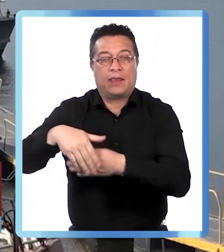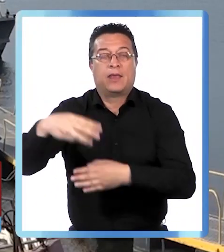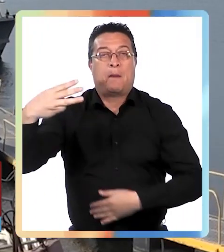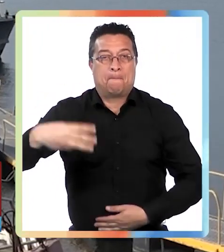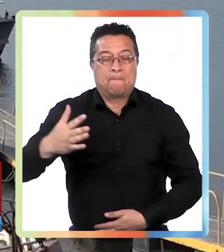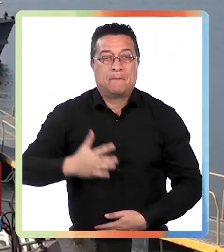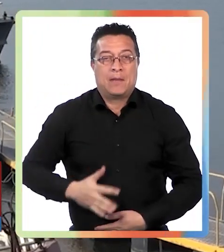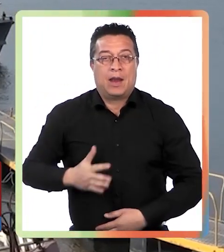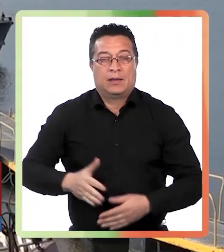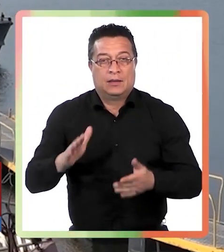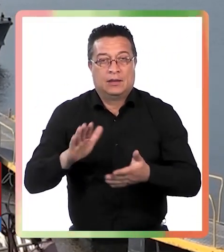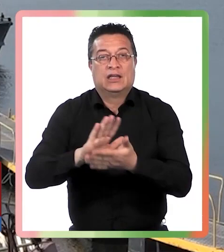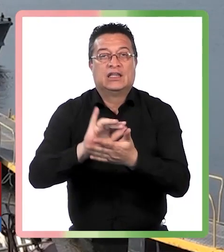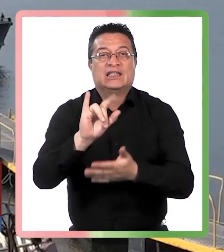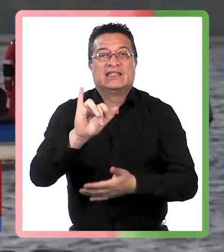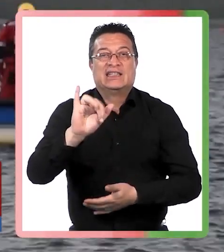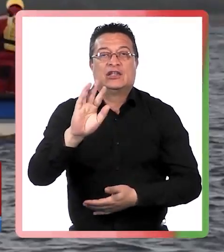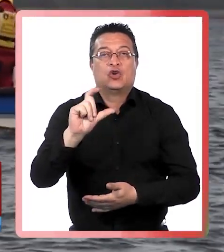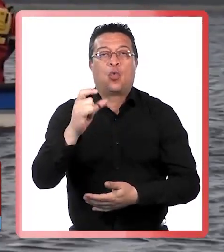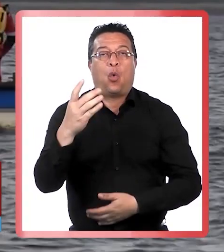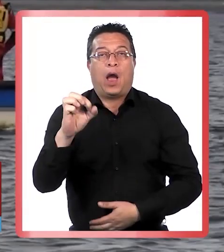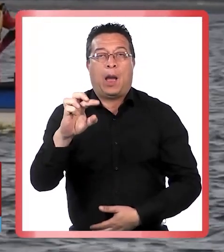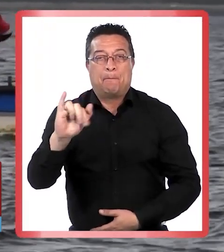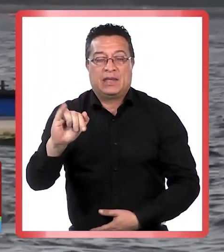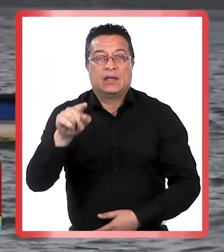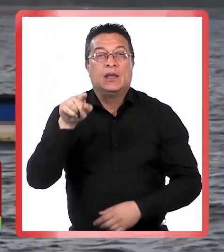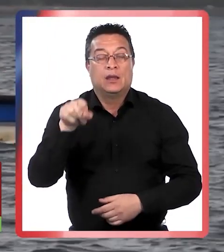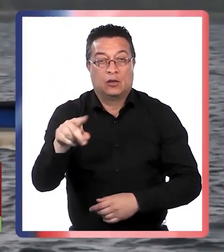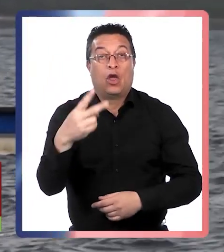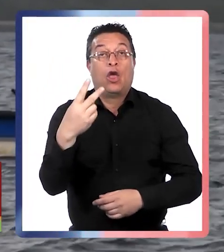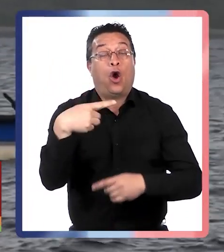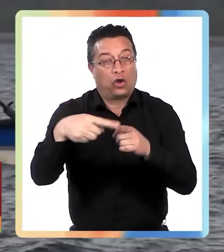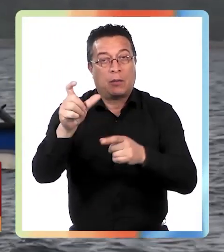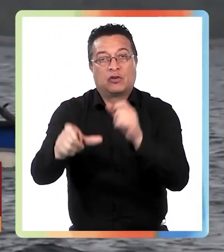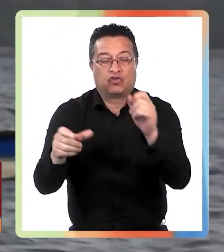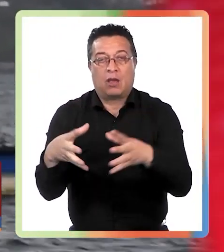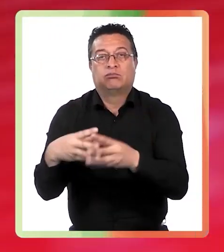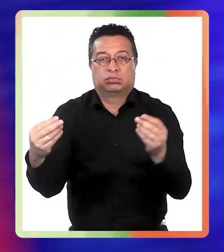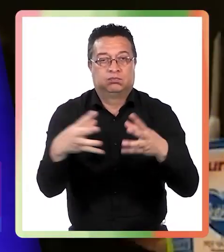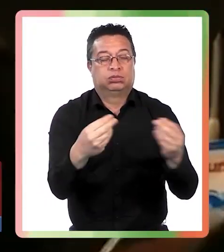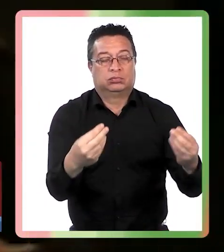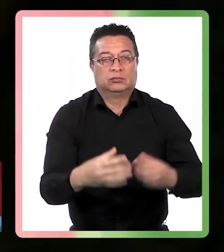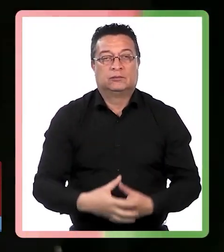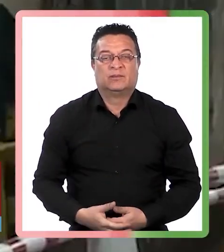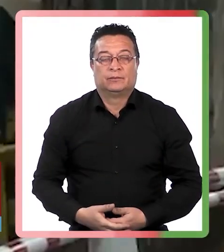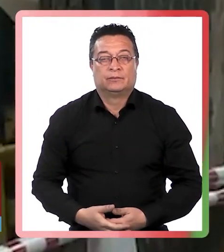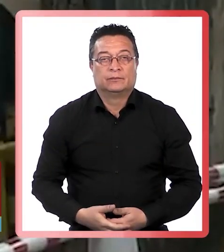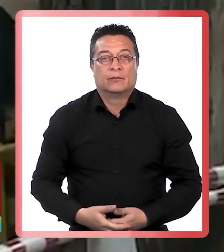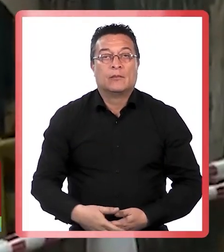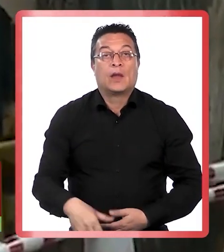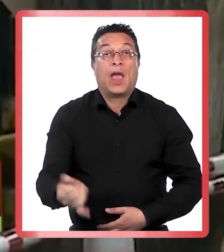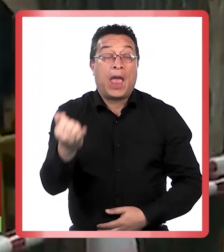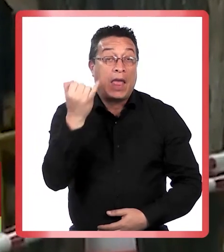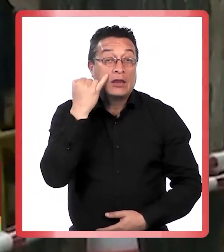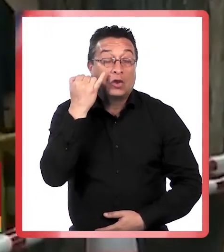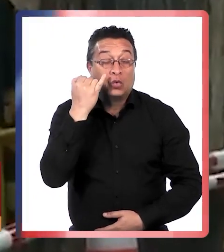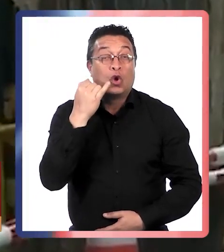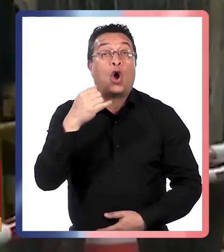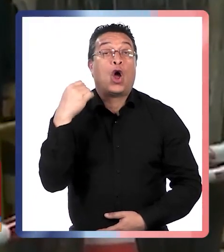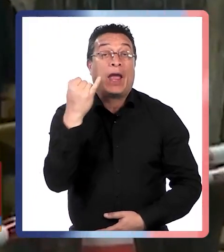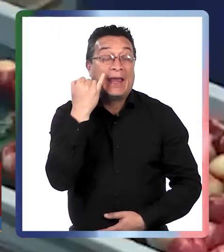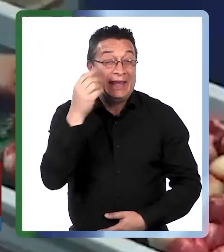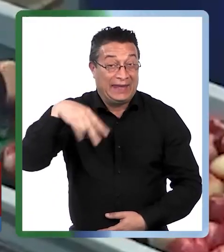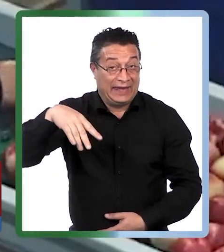de este martes en el canal Chihuapi. Otras tres personas siguen desaparecidas. El Instituto Nacional de